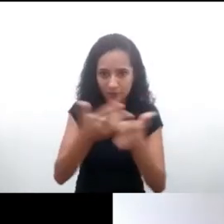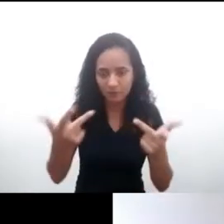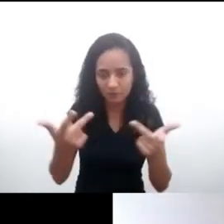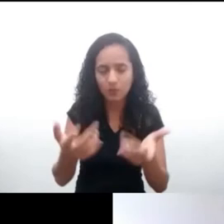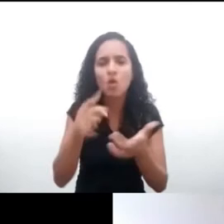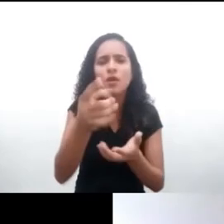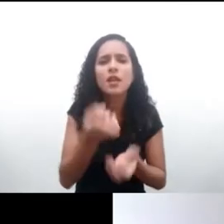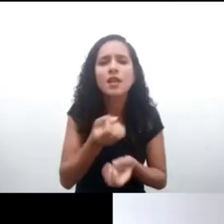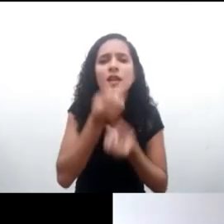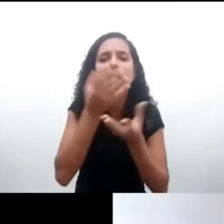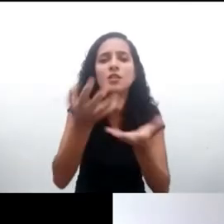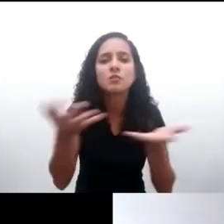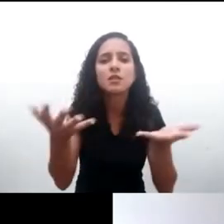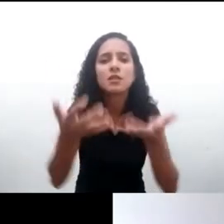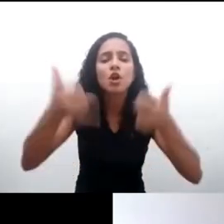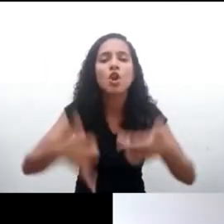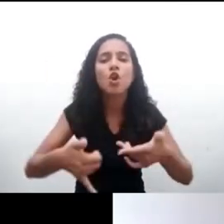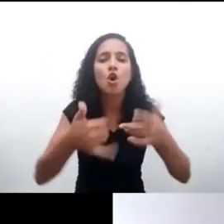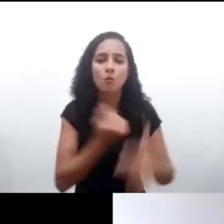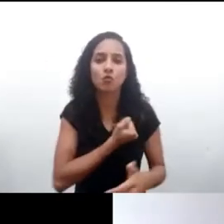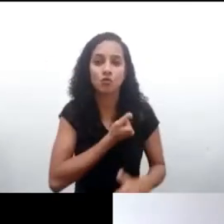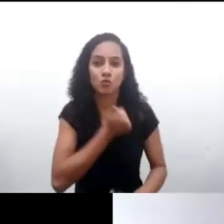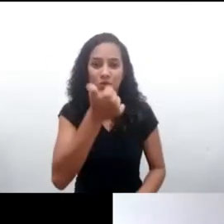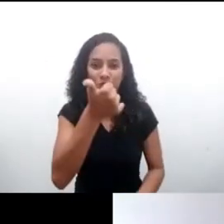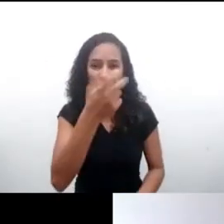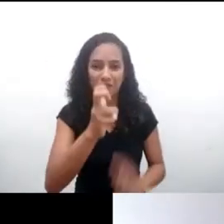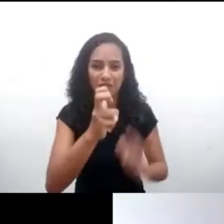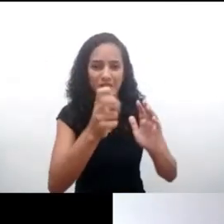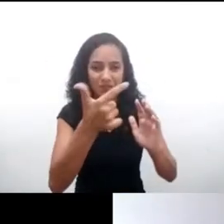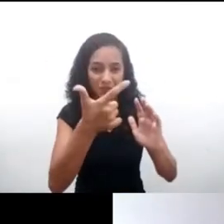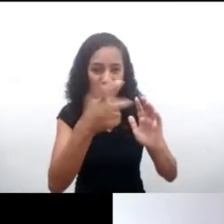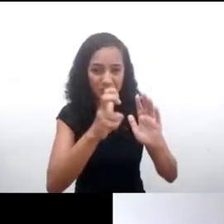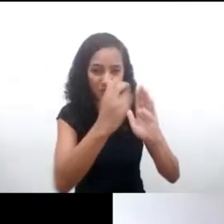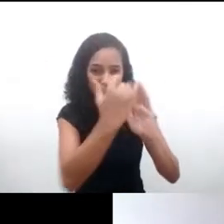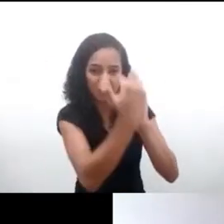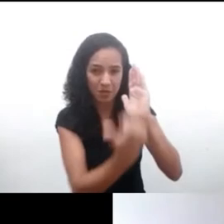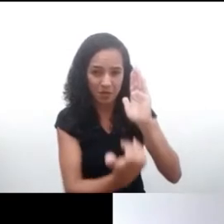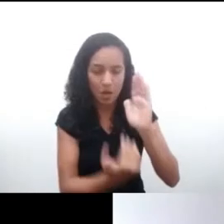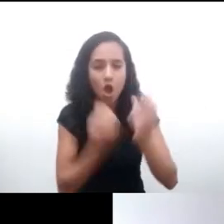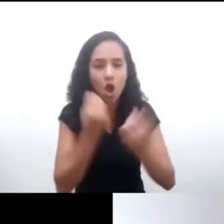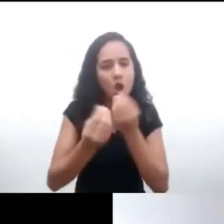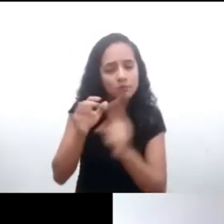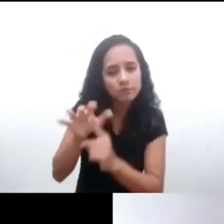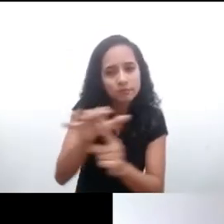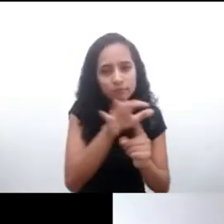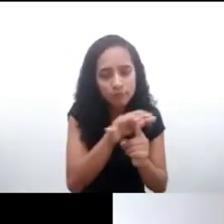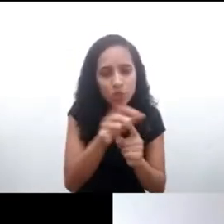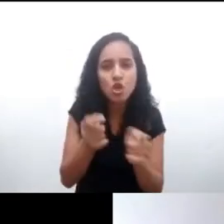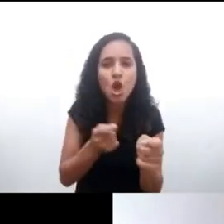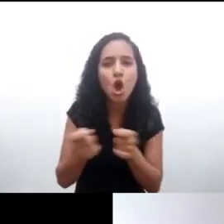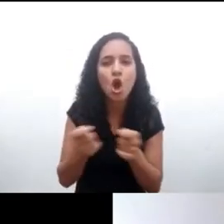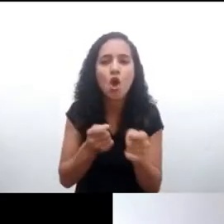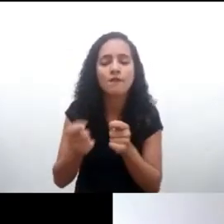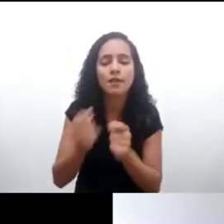como comentario, cómo la observación general número 25 puede contribuir a las discusiones